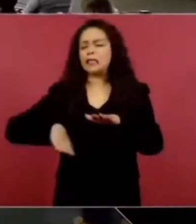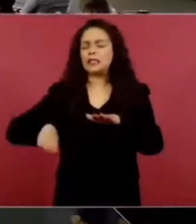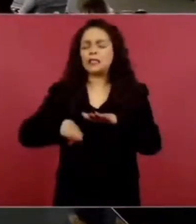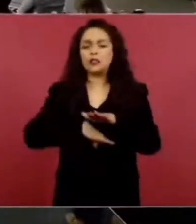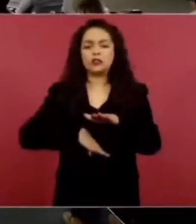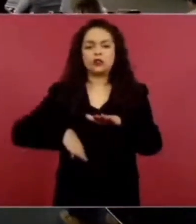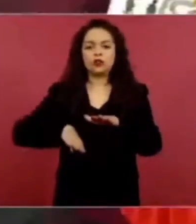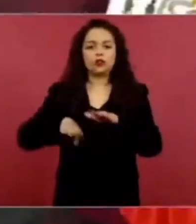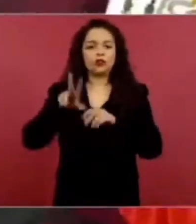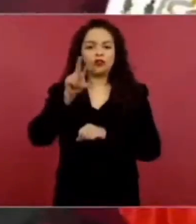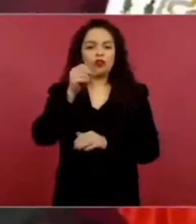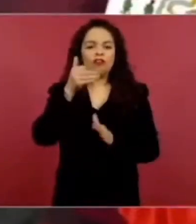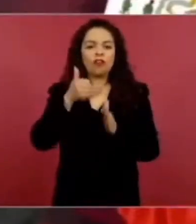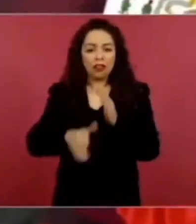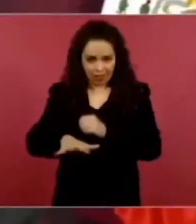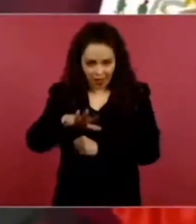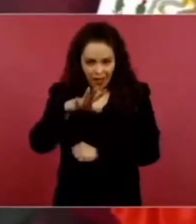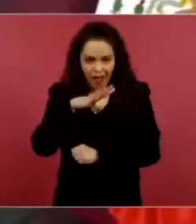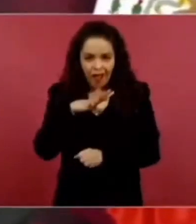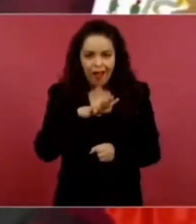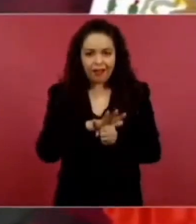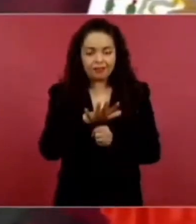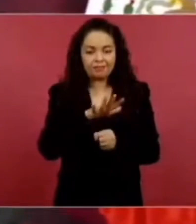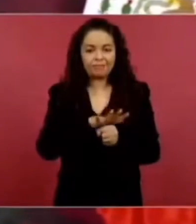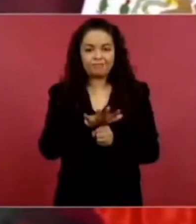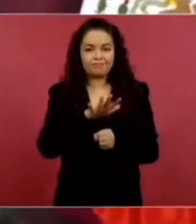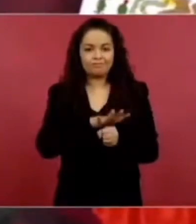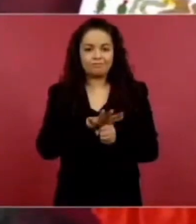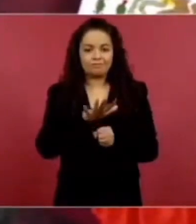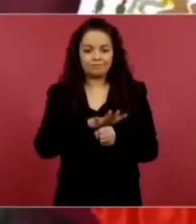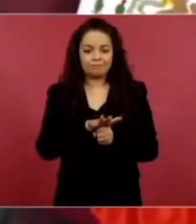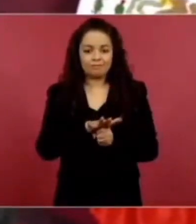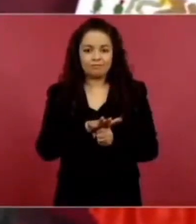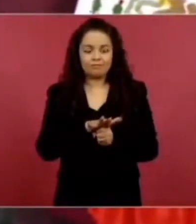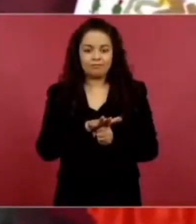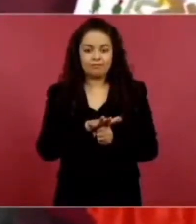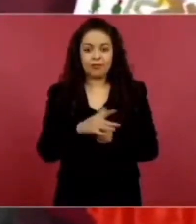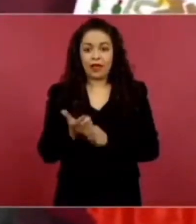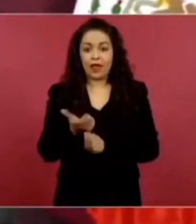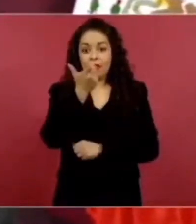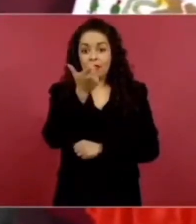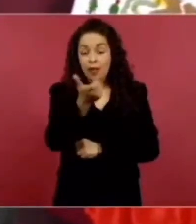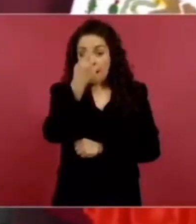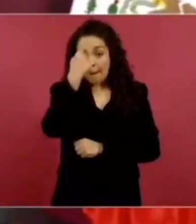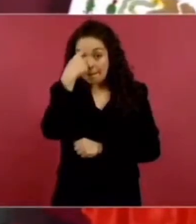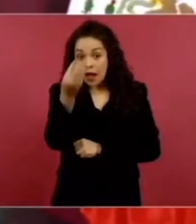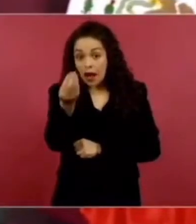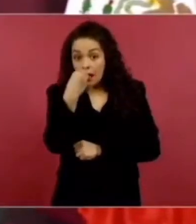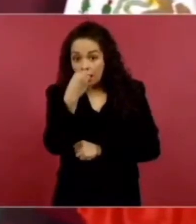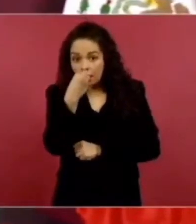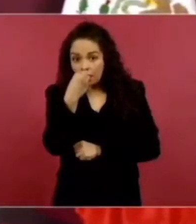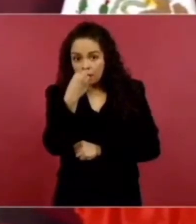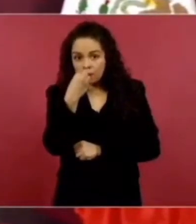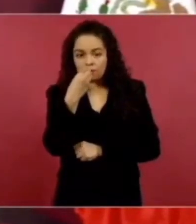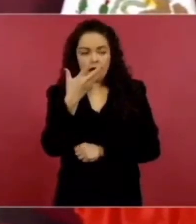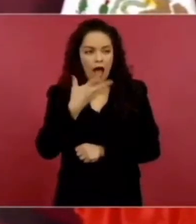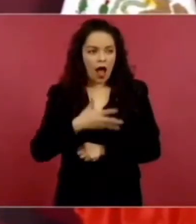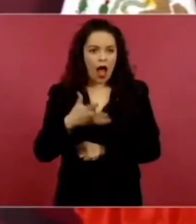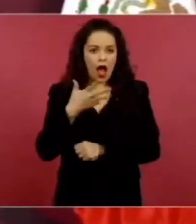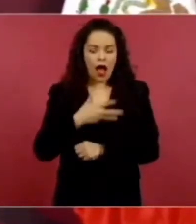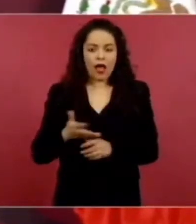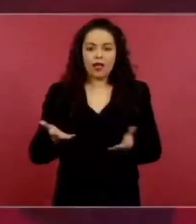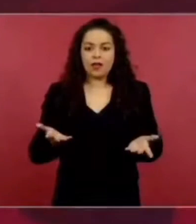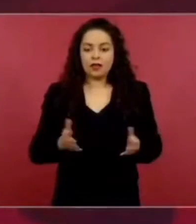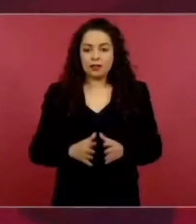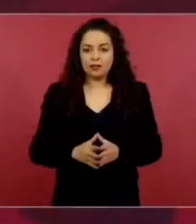que tengan ingresos que tengan para su alimentación, que tengan para sus satisfactores.